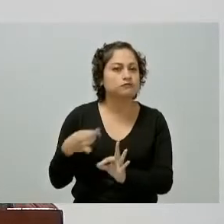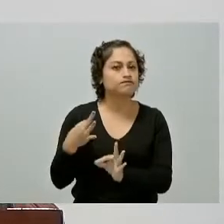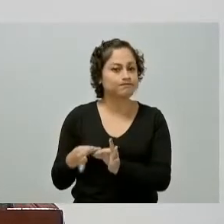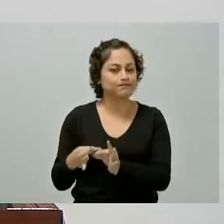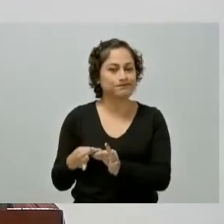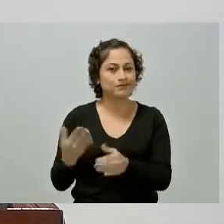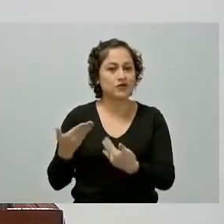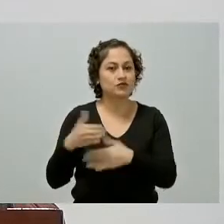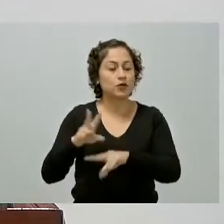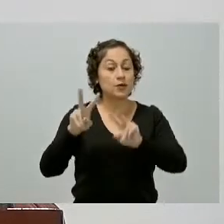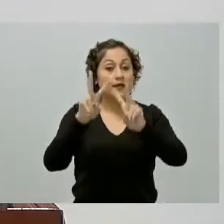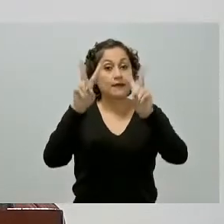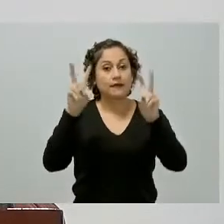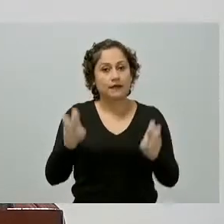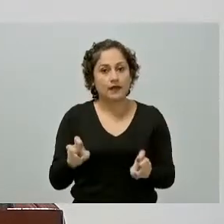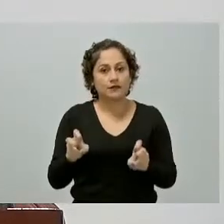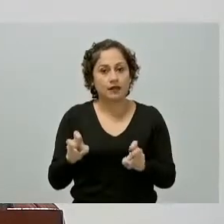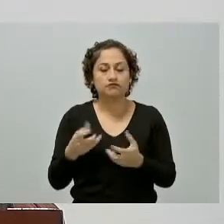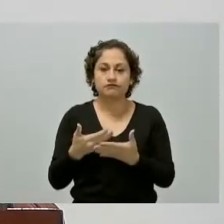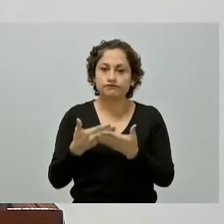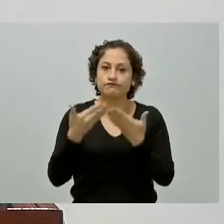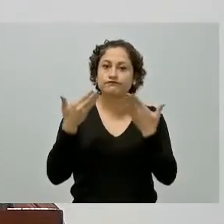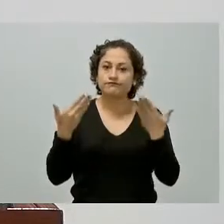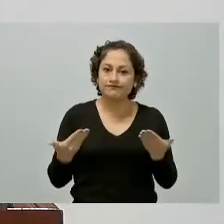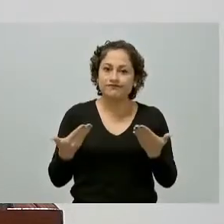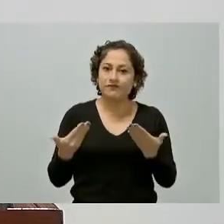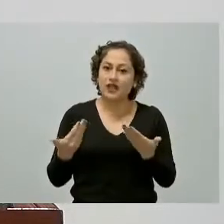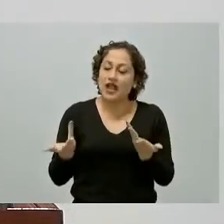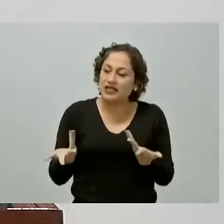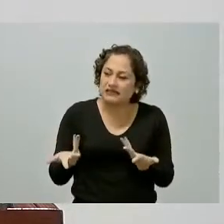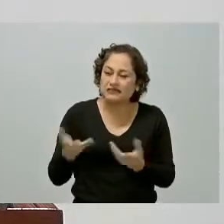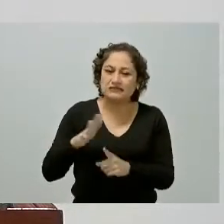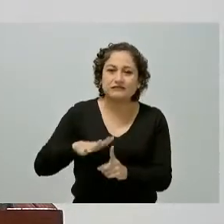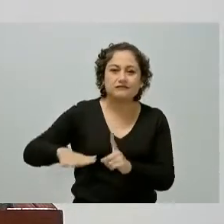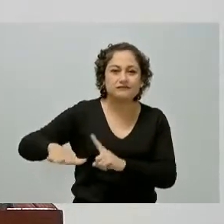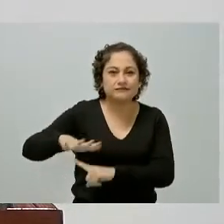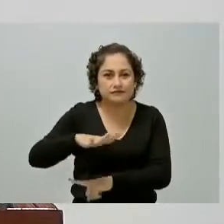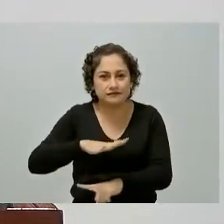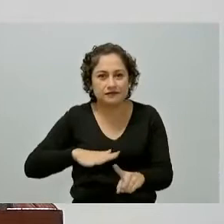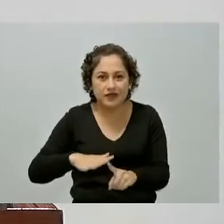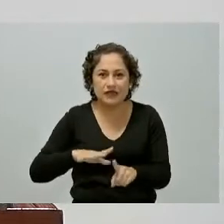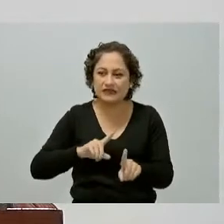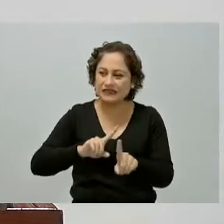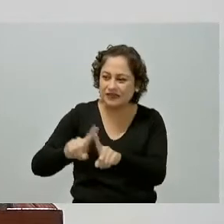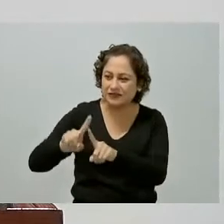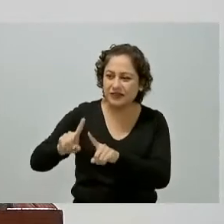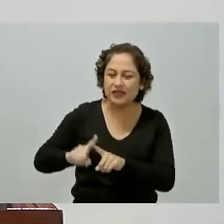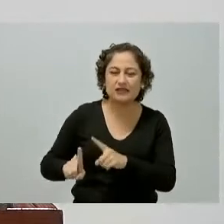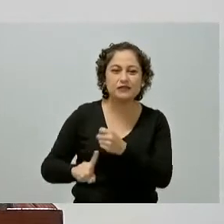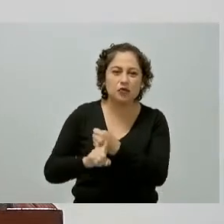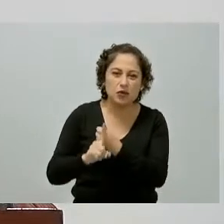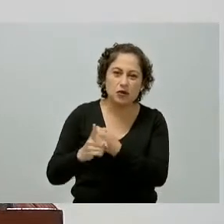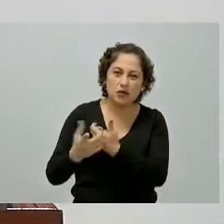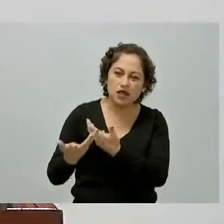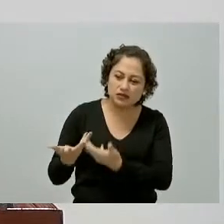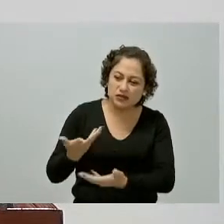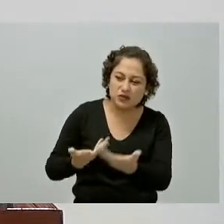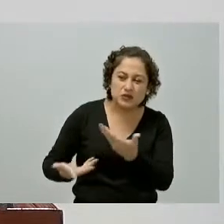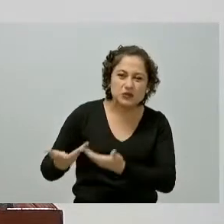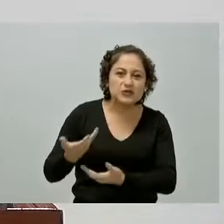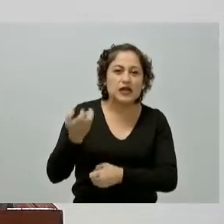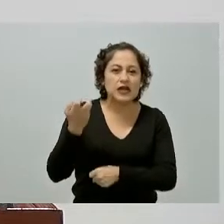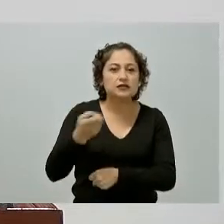tema del enfrentamiento o las distintas tareas que hemos desarrollado alrededor